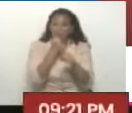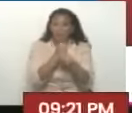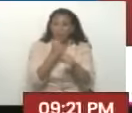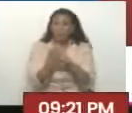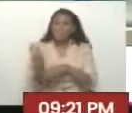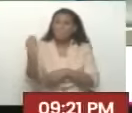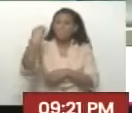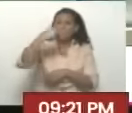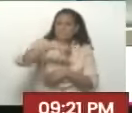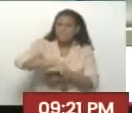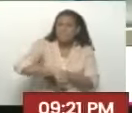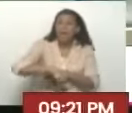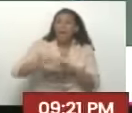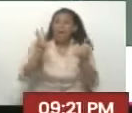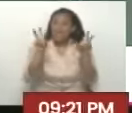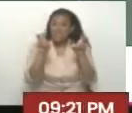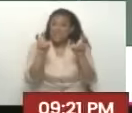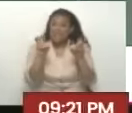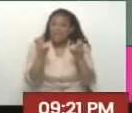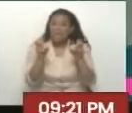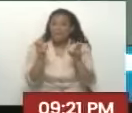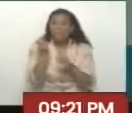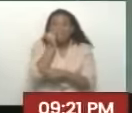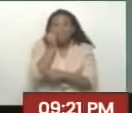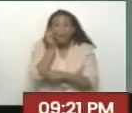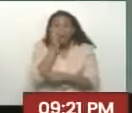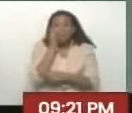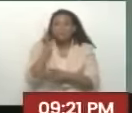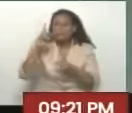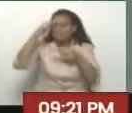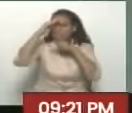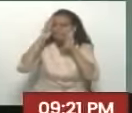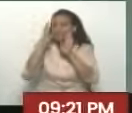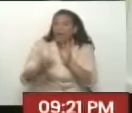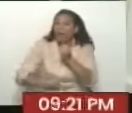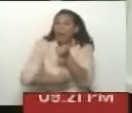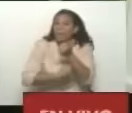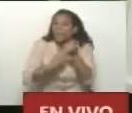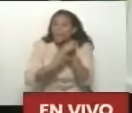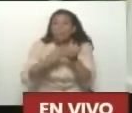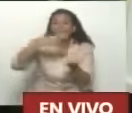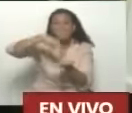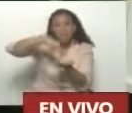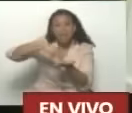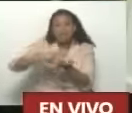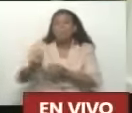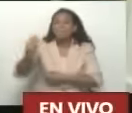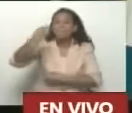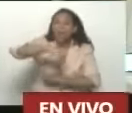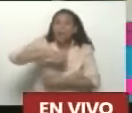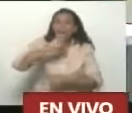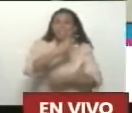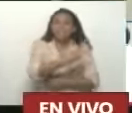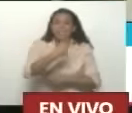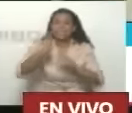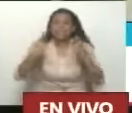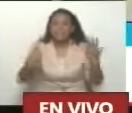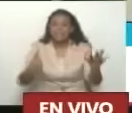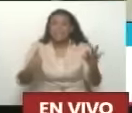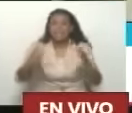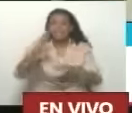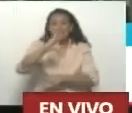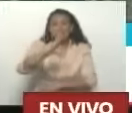más aunado al tema de los padrinazgos, que fue muy acertado, es lo que ha podido hacer que en Miranda hoy se estén rehabilitando 26 CDI.